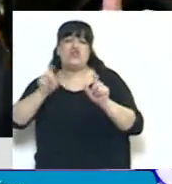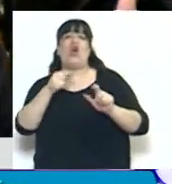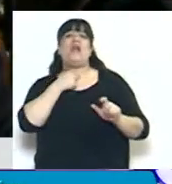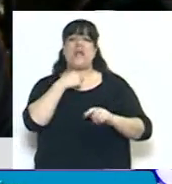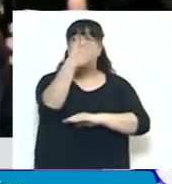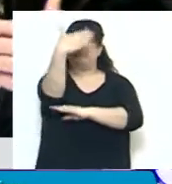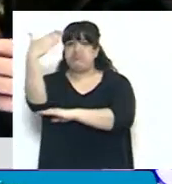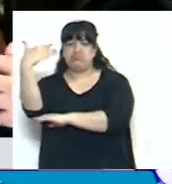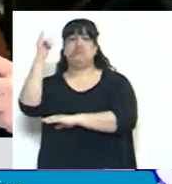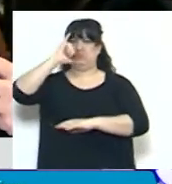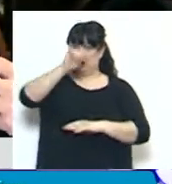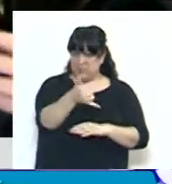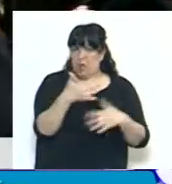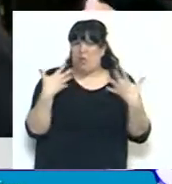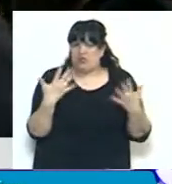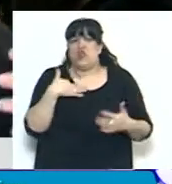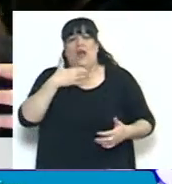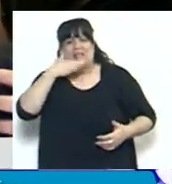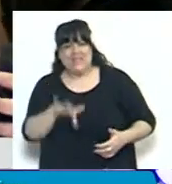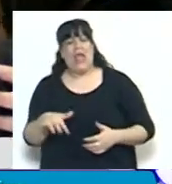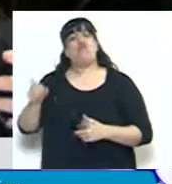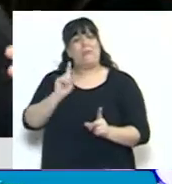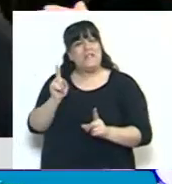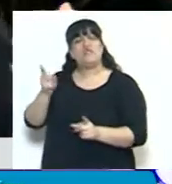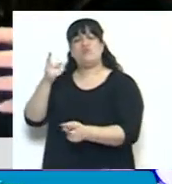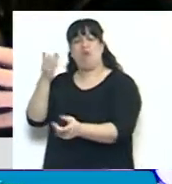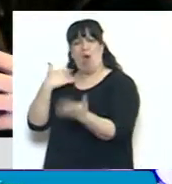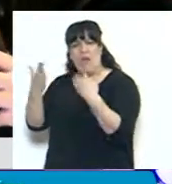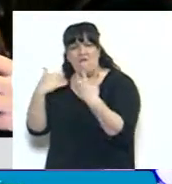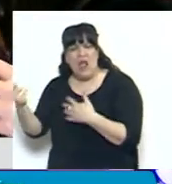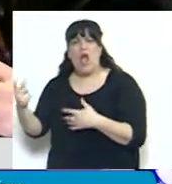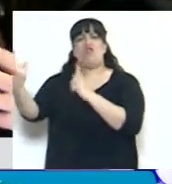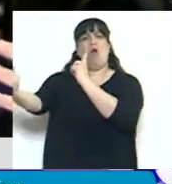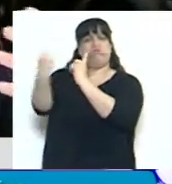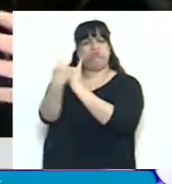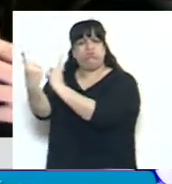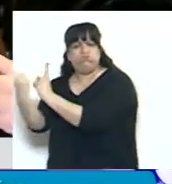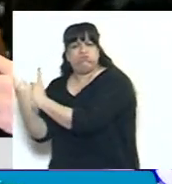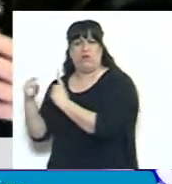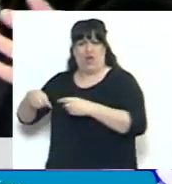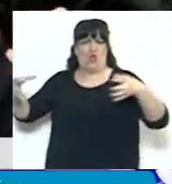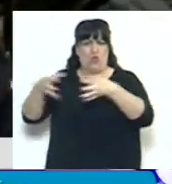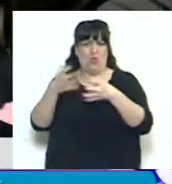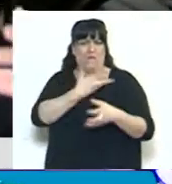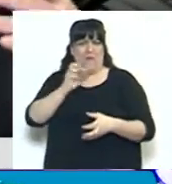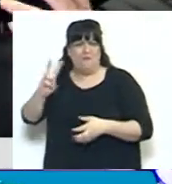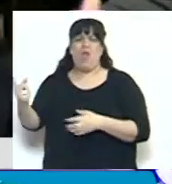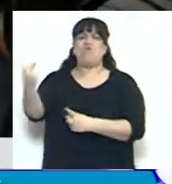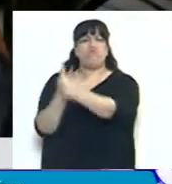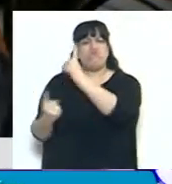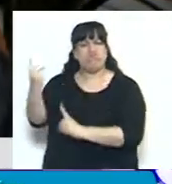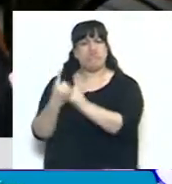uso de la palabra, porque entiendo, porque me lo dijeron a mí, me lo expresaron personalmente y a nuestro bloque, que querían